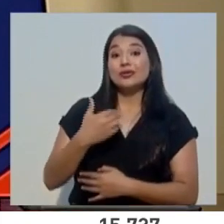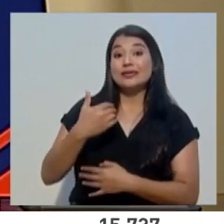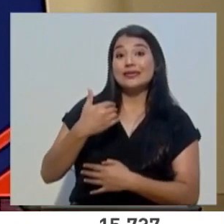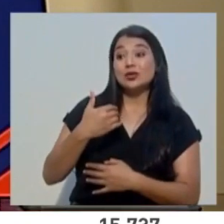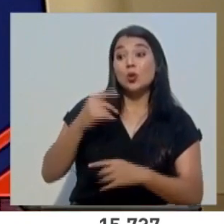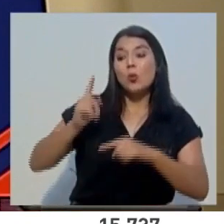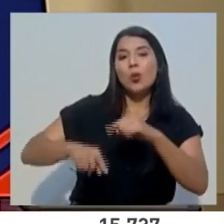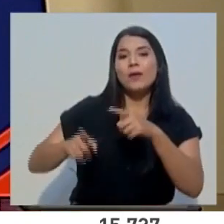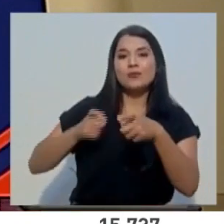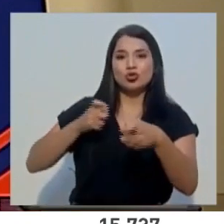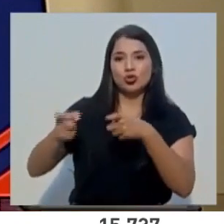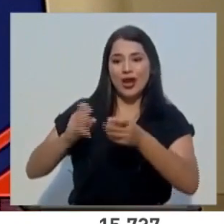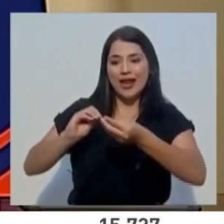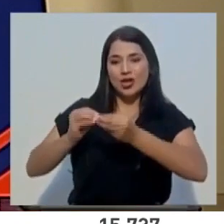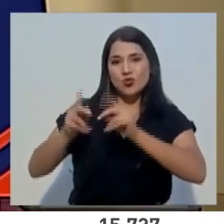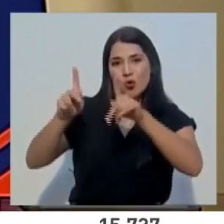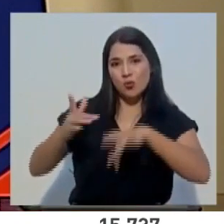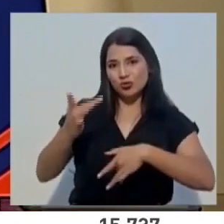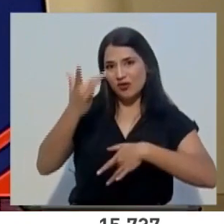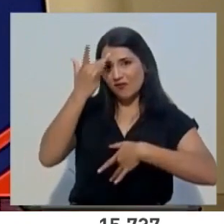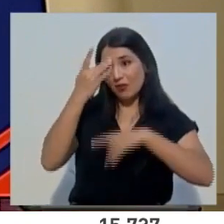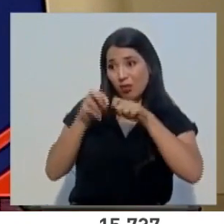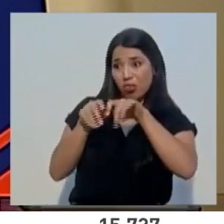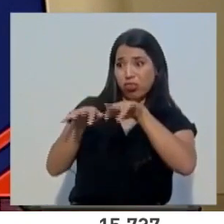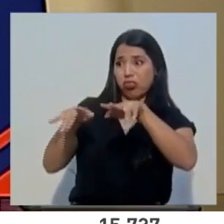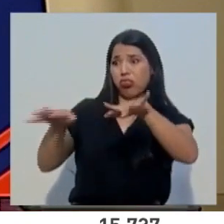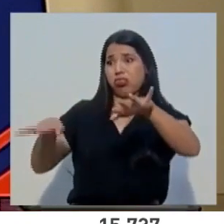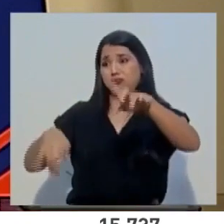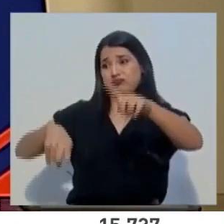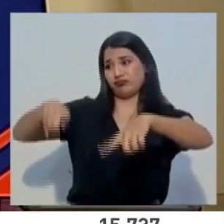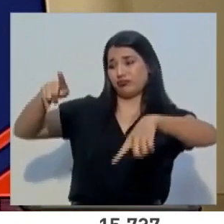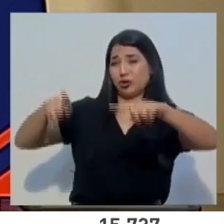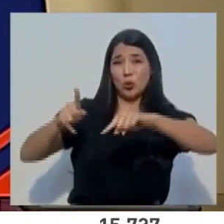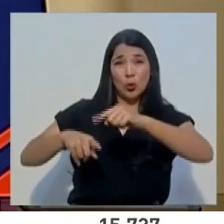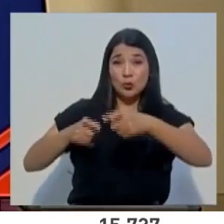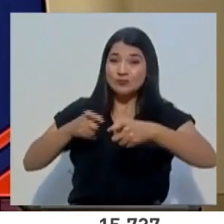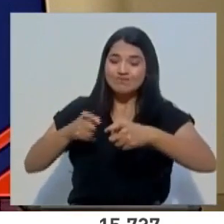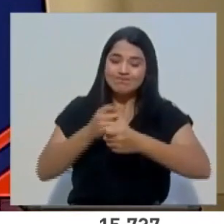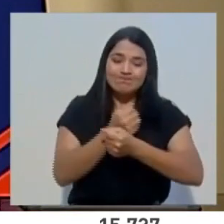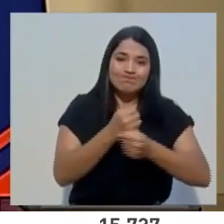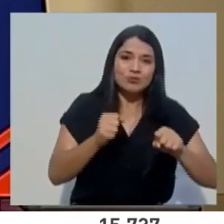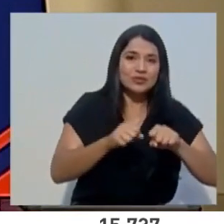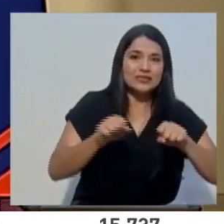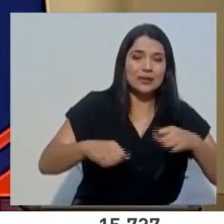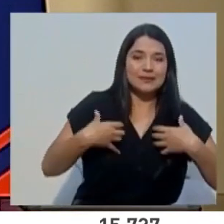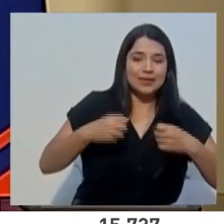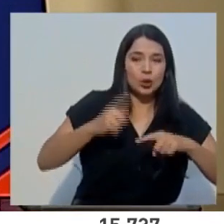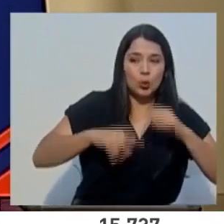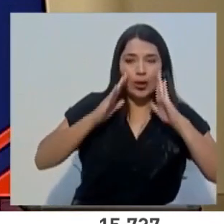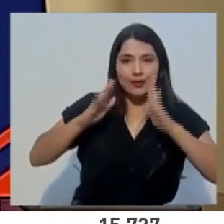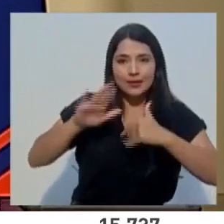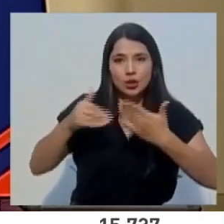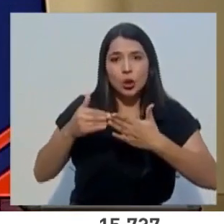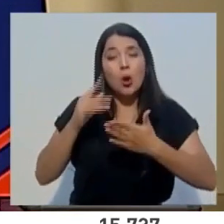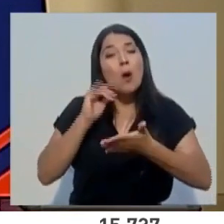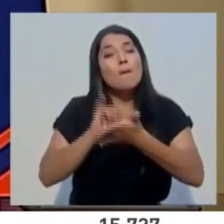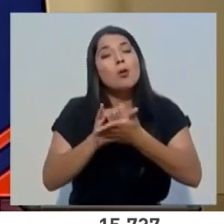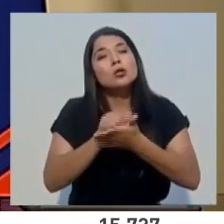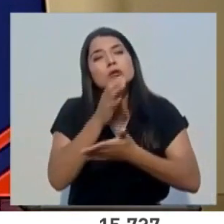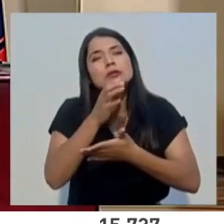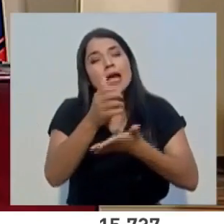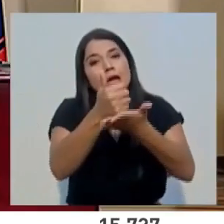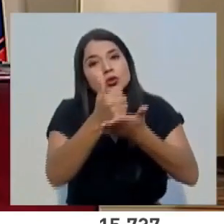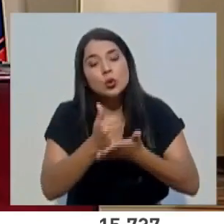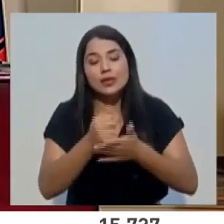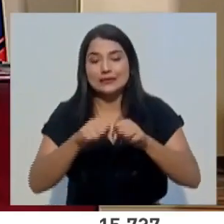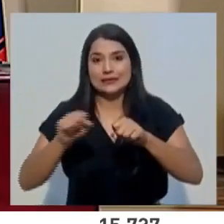descontrolada. Por eso los instamos a seguir las recomendaciones de nuestras autoridades de salud. Muchas